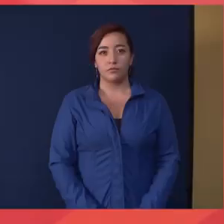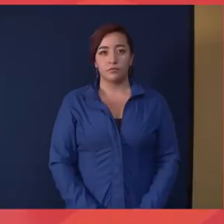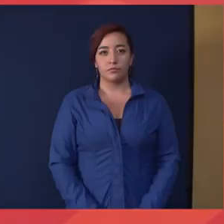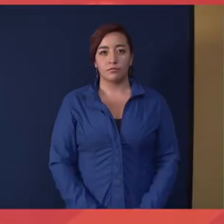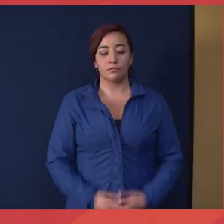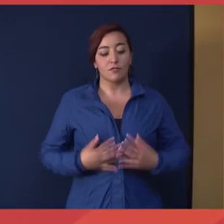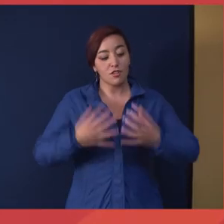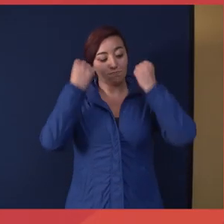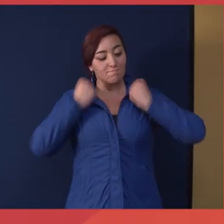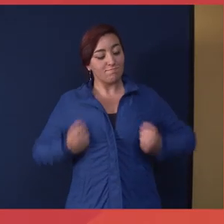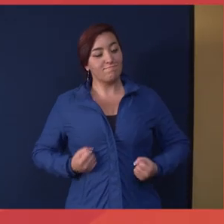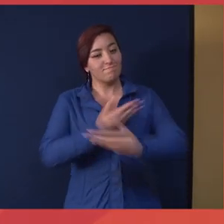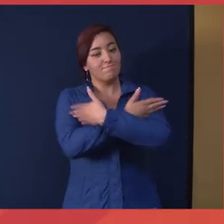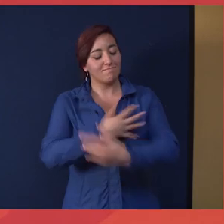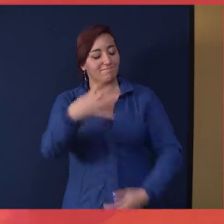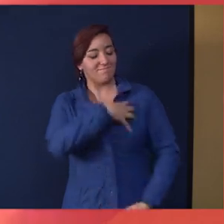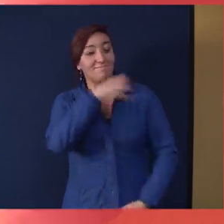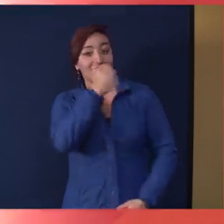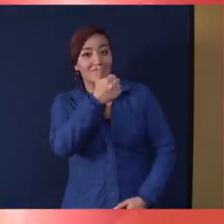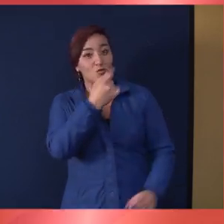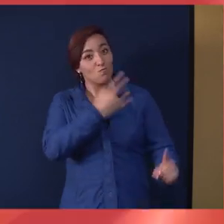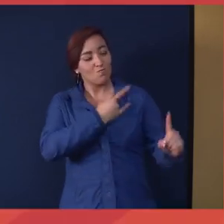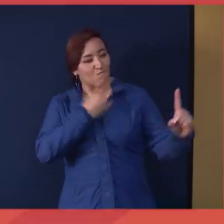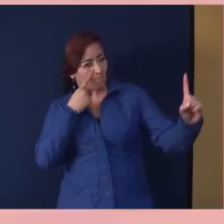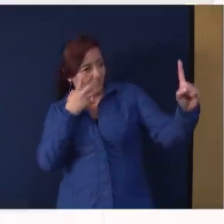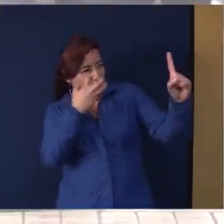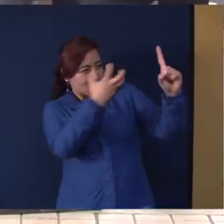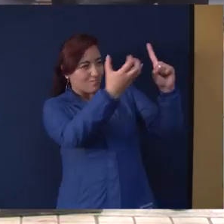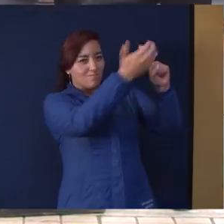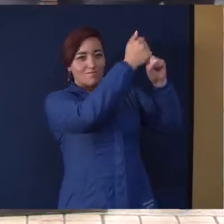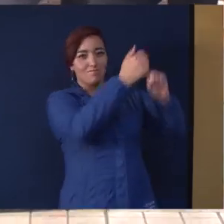Ponte la 10 por la universidad que queremos